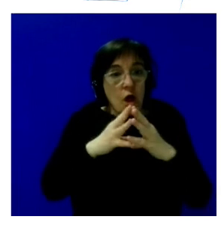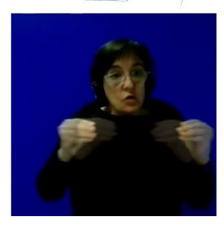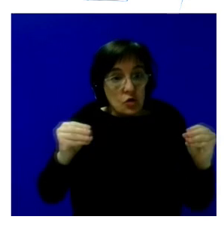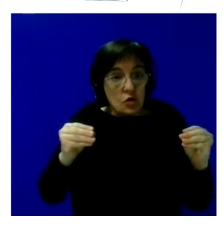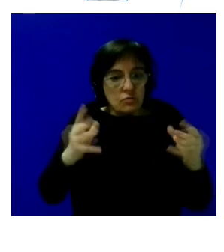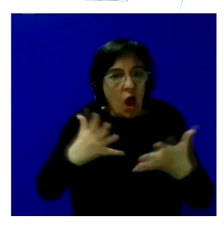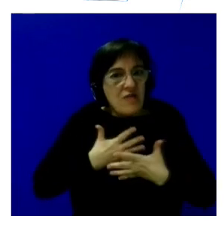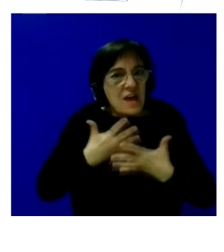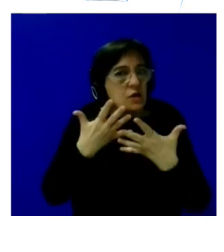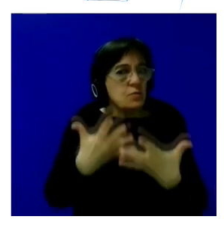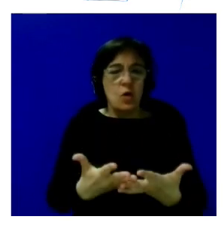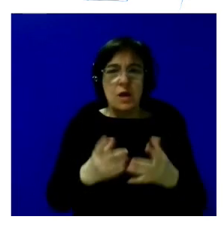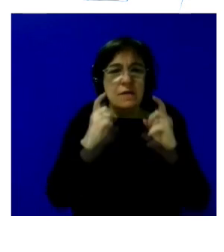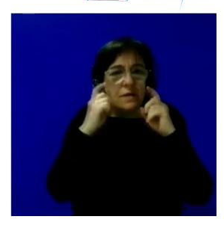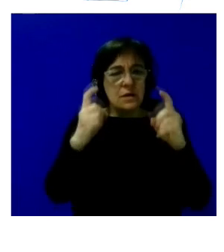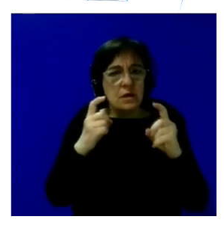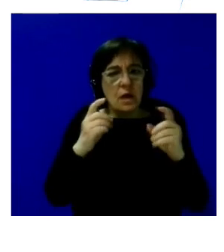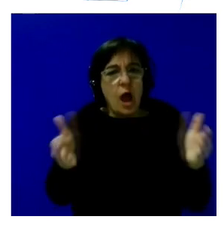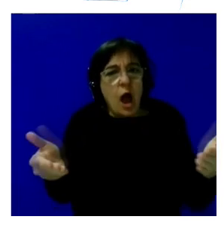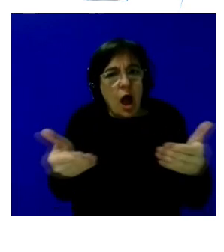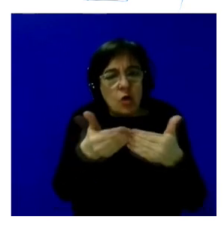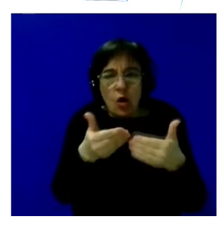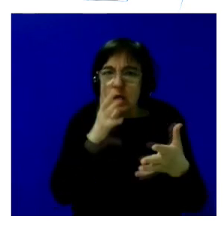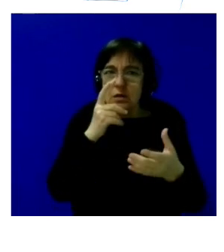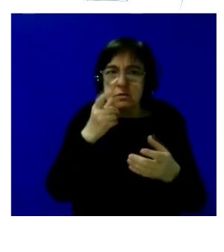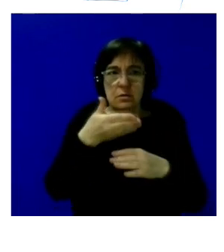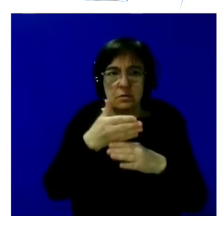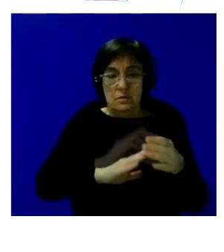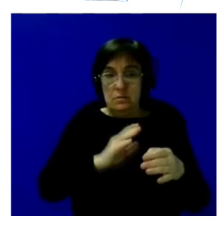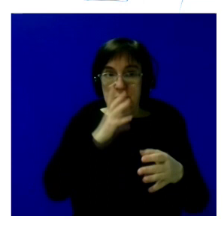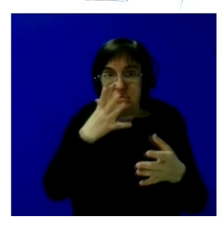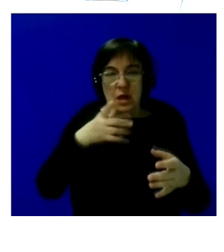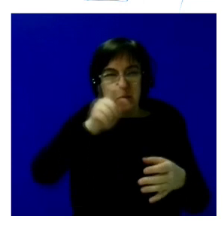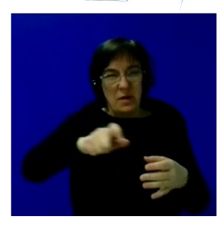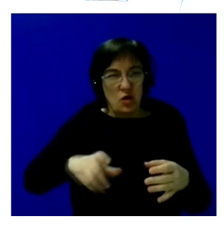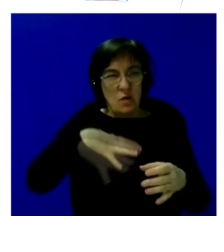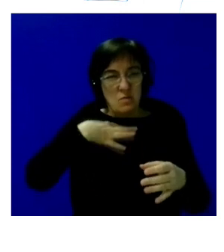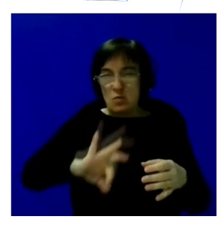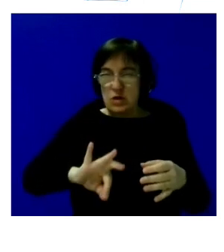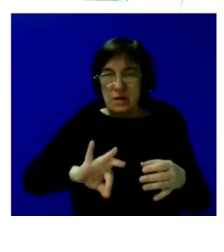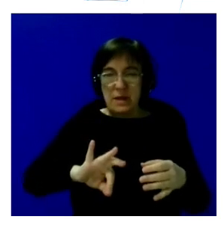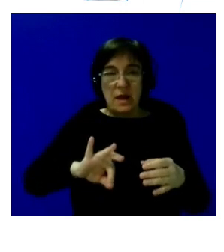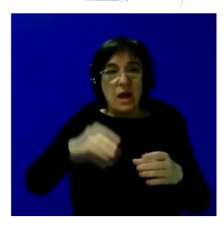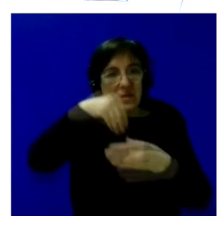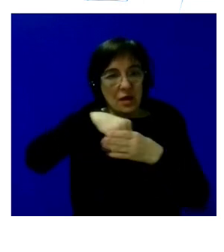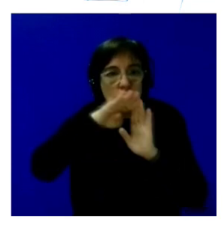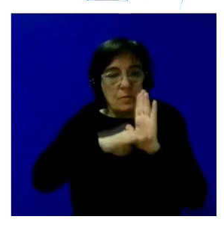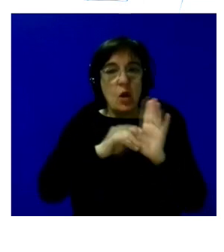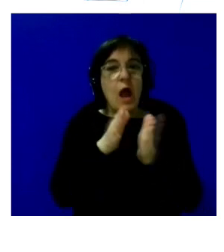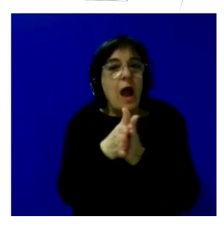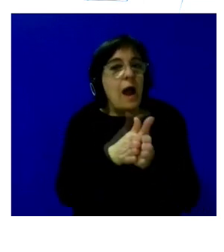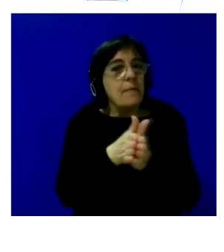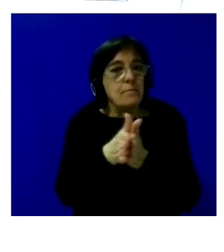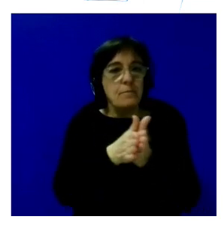disposición a intentar acoger a la mayor parte de las personas posibles dentro del programa es lo que ha motivado